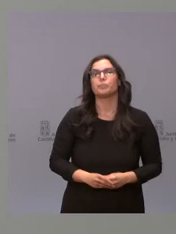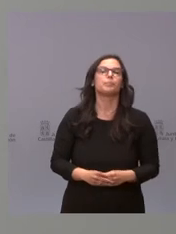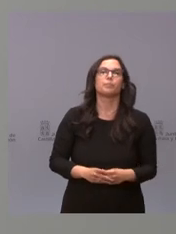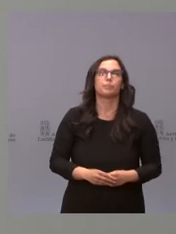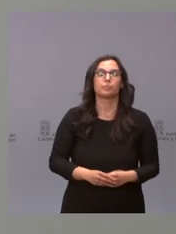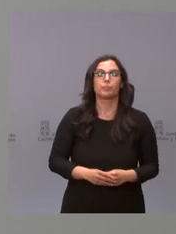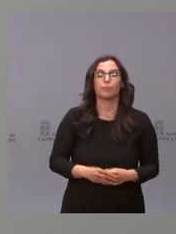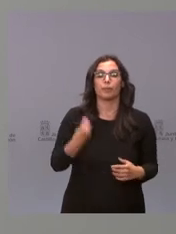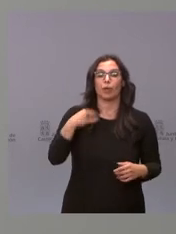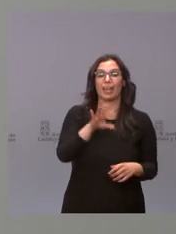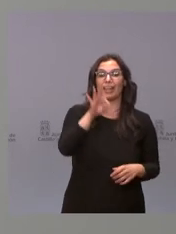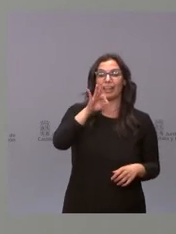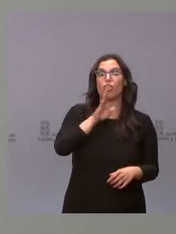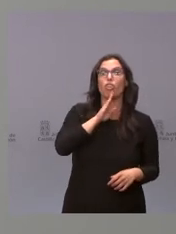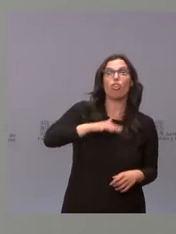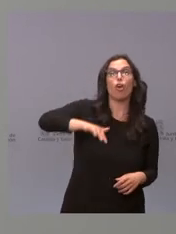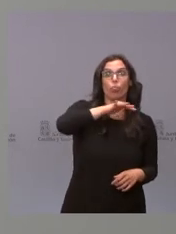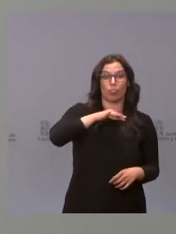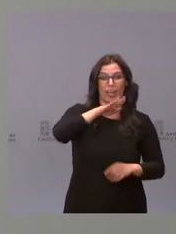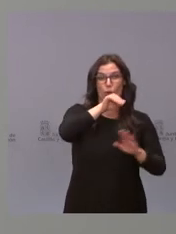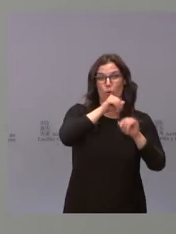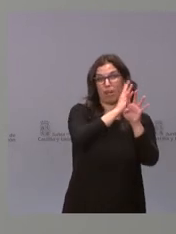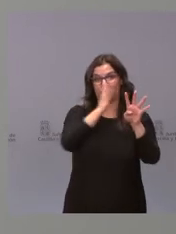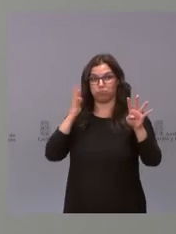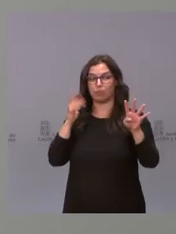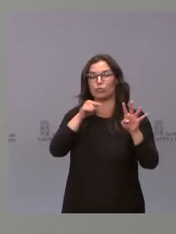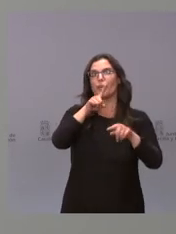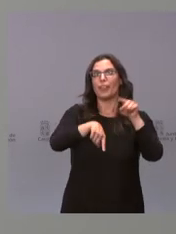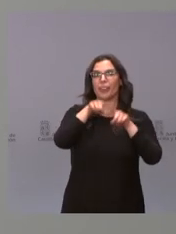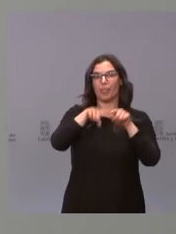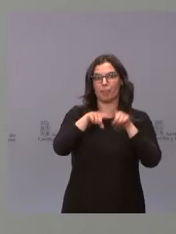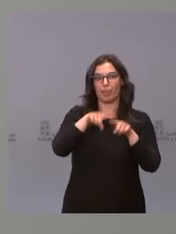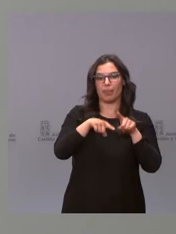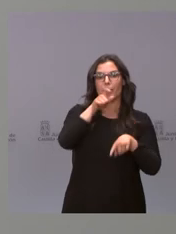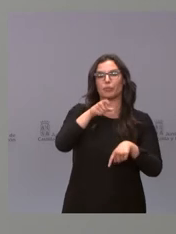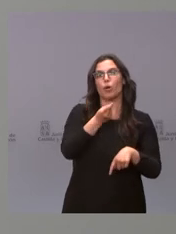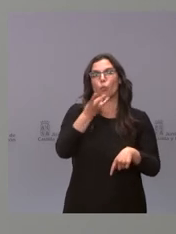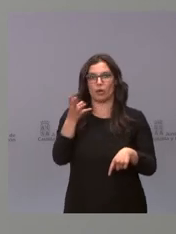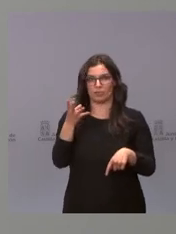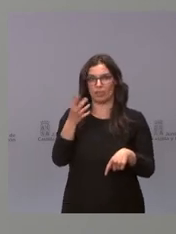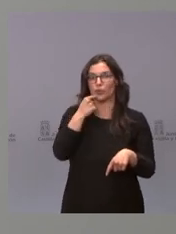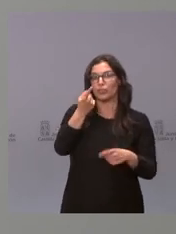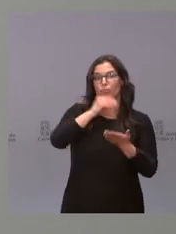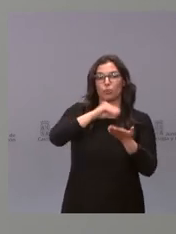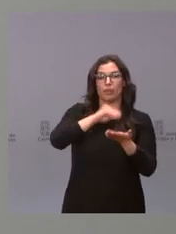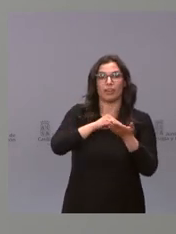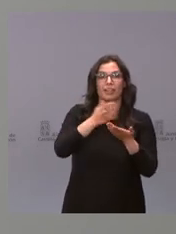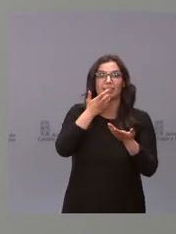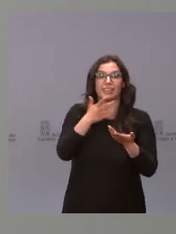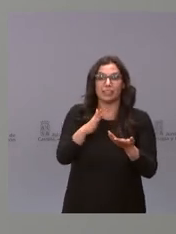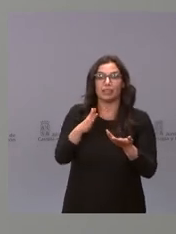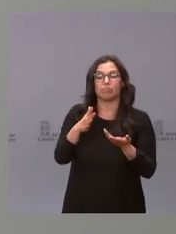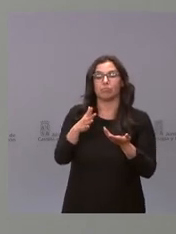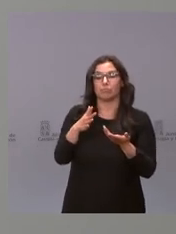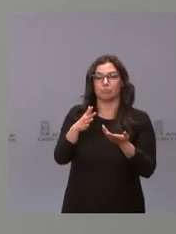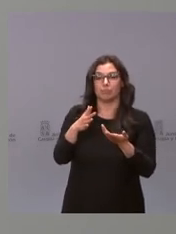en sitios para vacunar es algo que va a depender del número de vacunas yo he dicho muchas veces que si recibimos 150